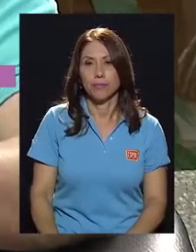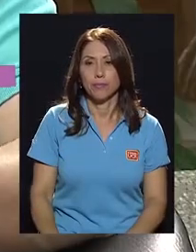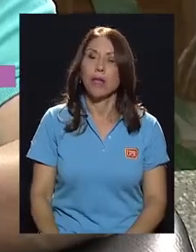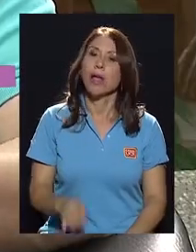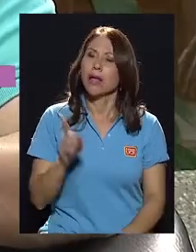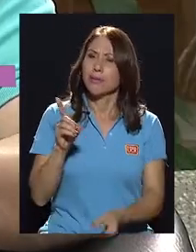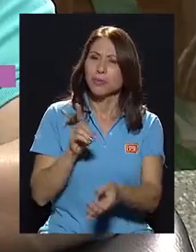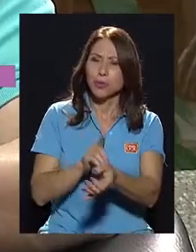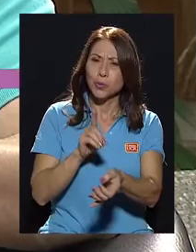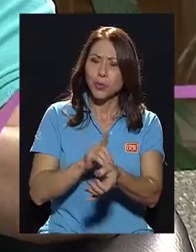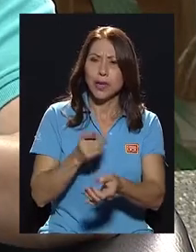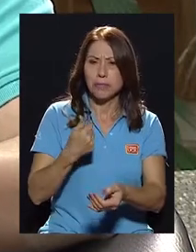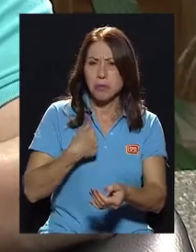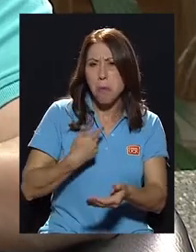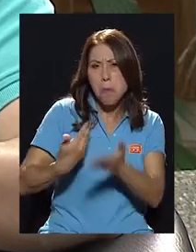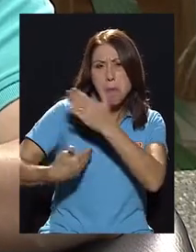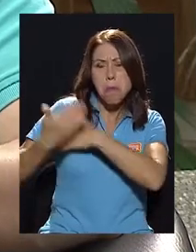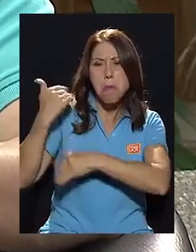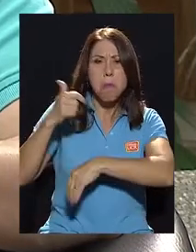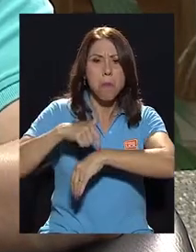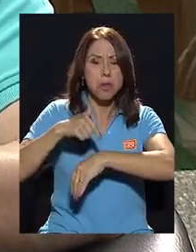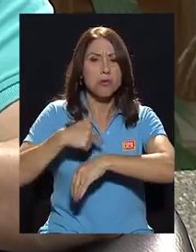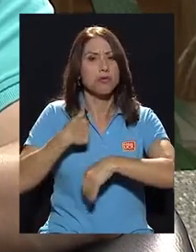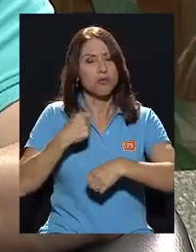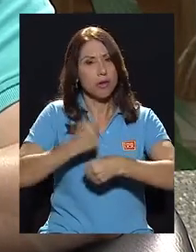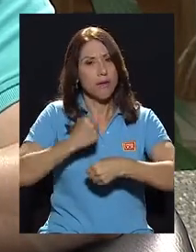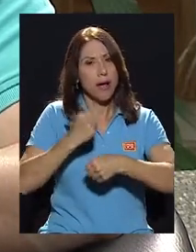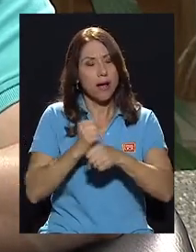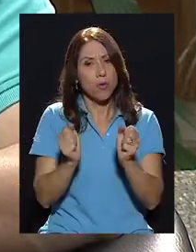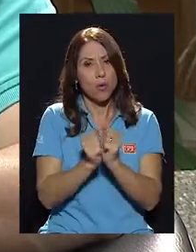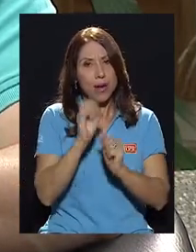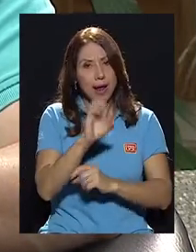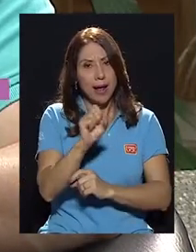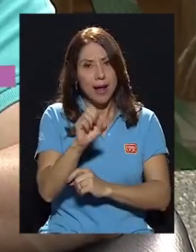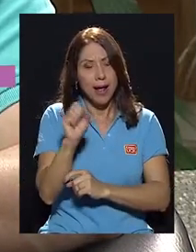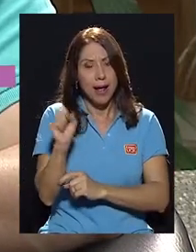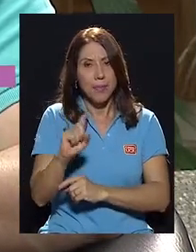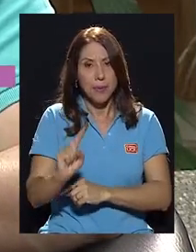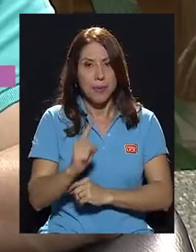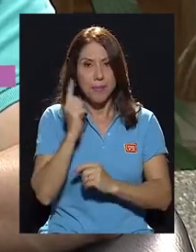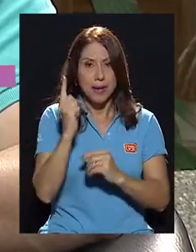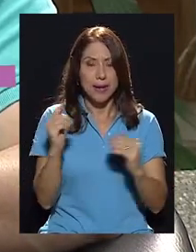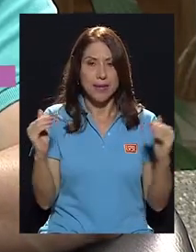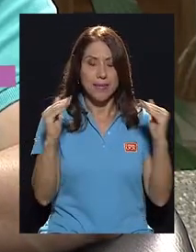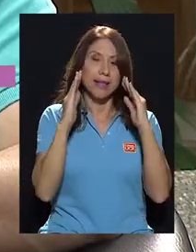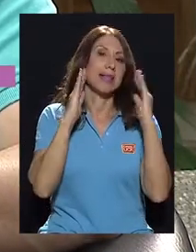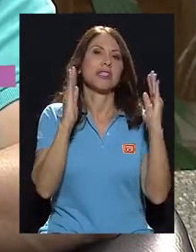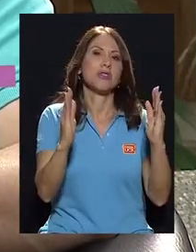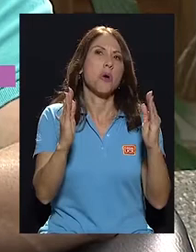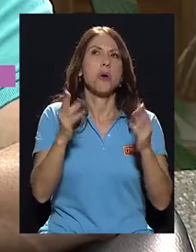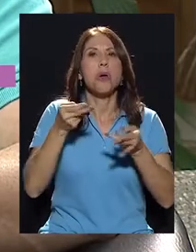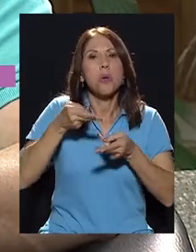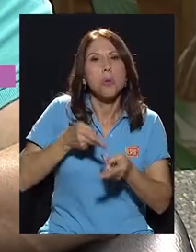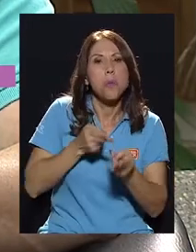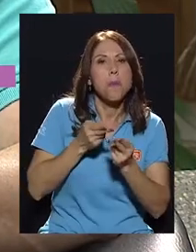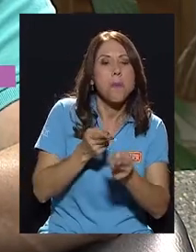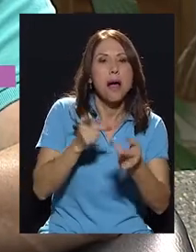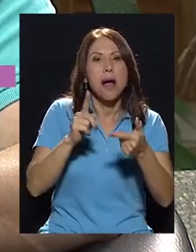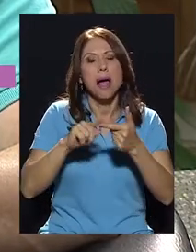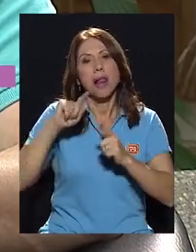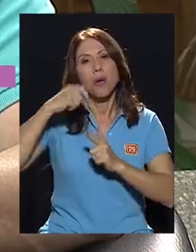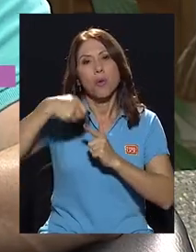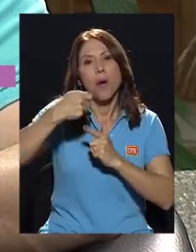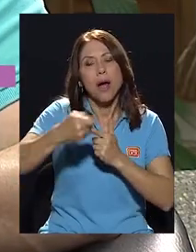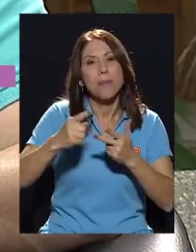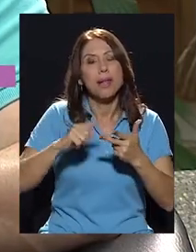Doctora, bueno, en mi experiencia me tocó trabajar en algún momento con la caja, primer nivel de atención. Bueno, anduve por la zona Opala, anduve